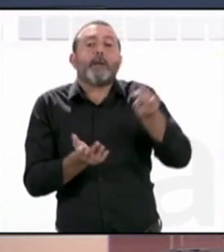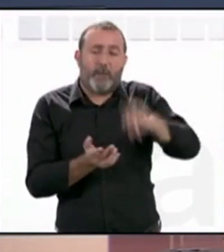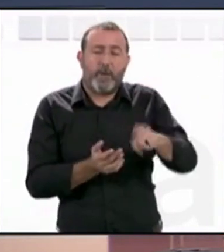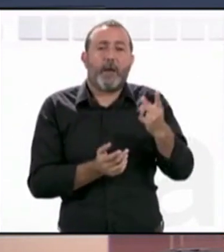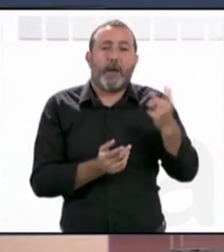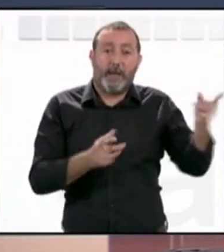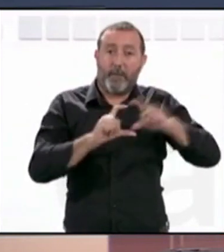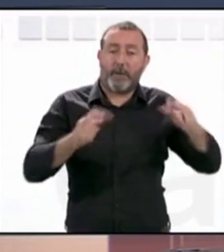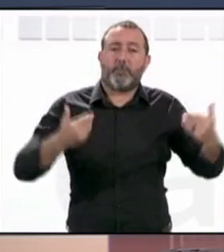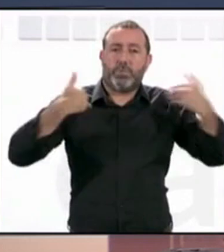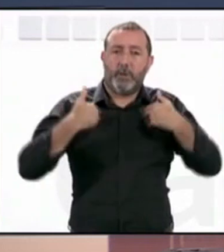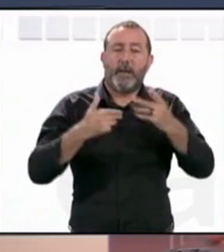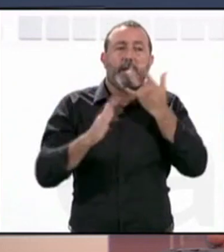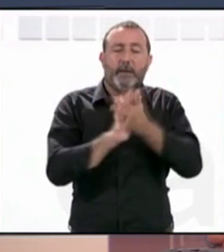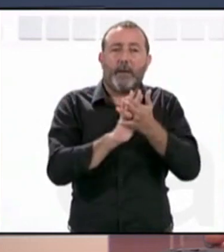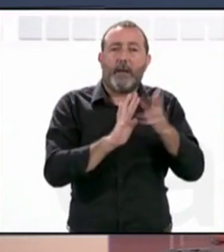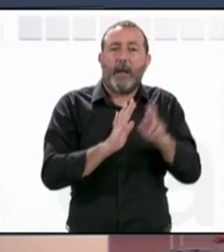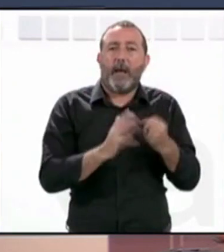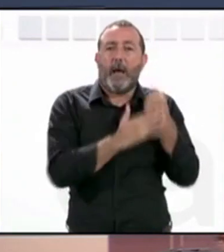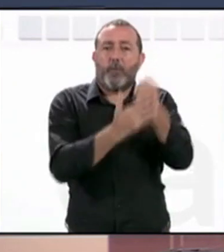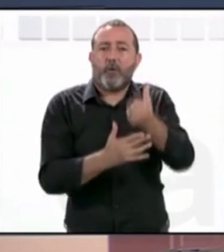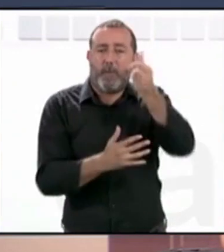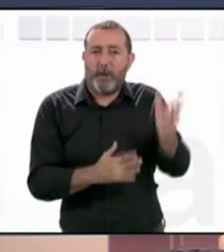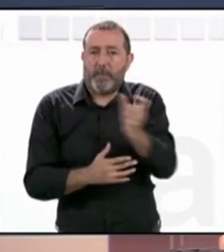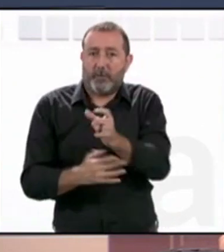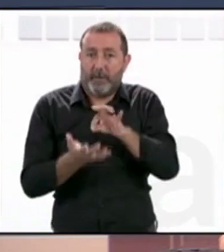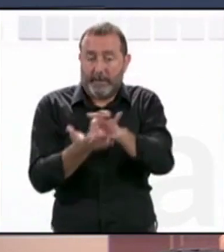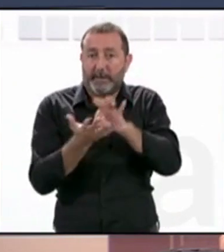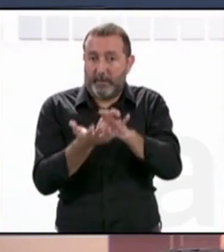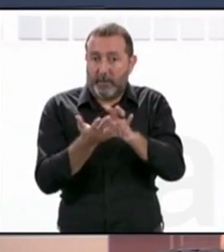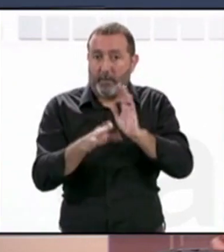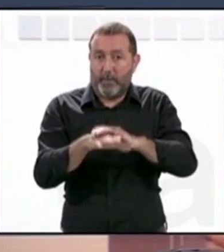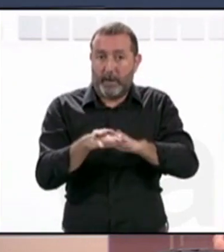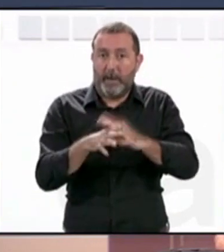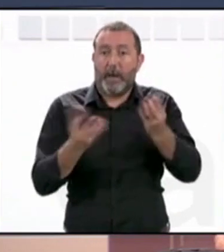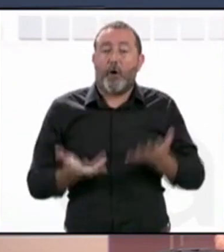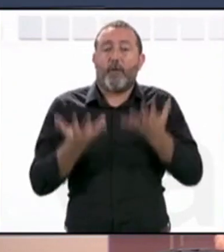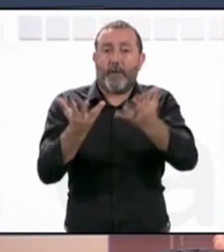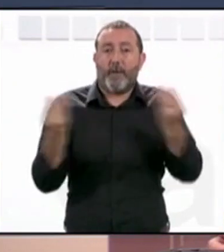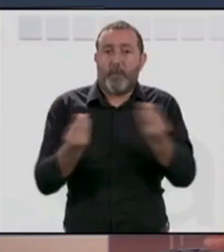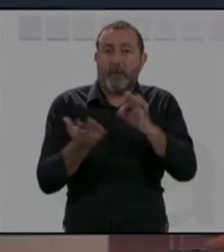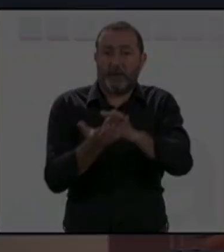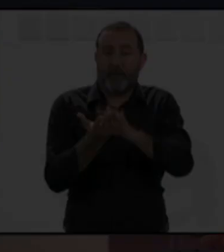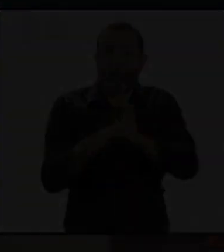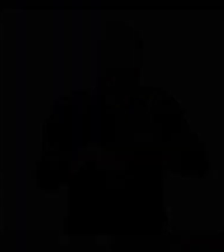tendrían la obligación de reforzar esos servicios para dar el buen servicio que se merecen los ciudadanos.